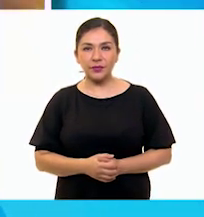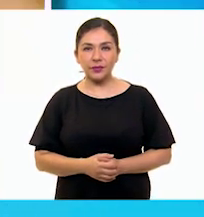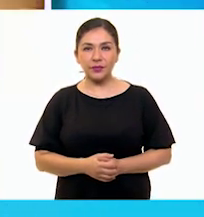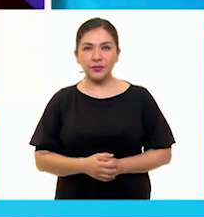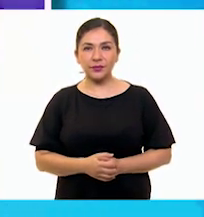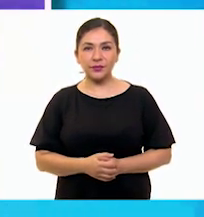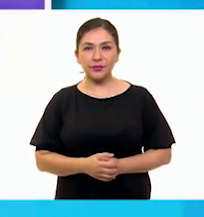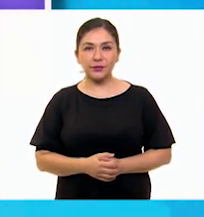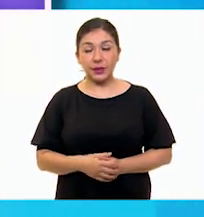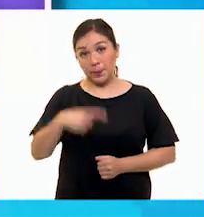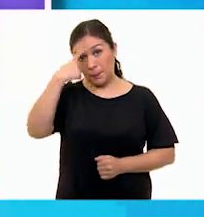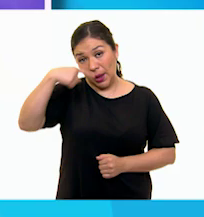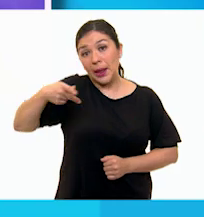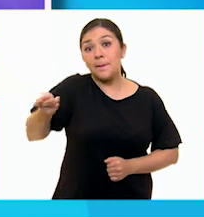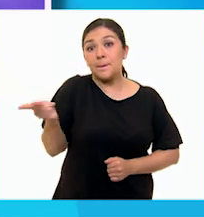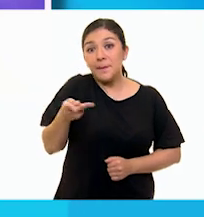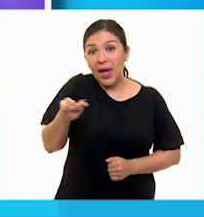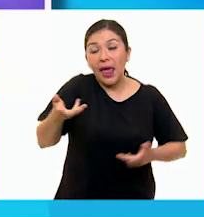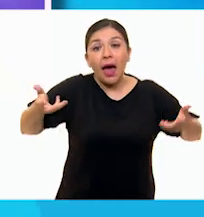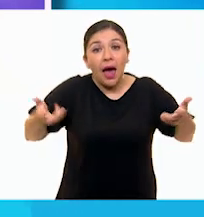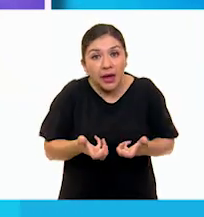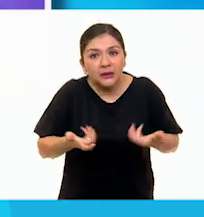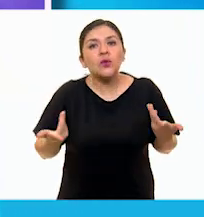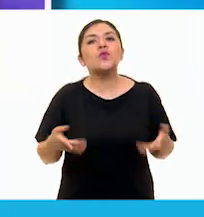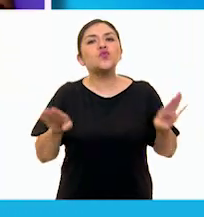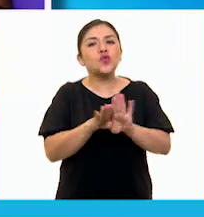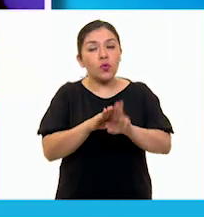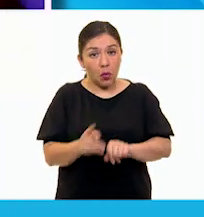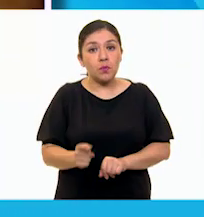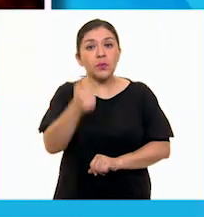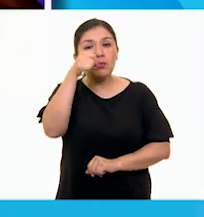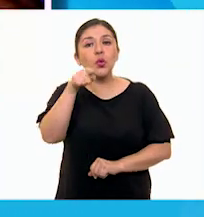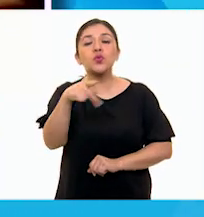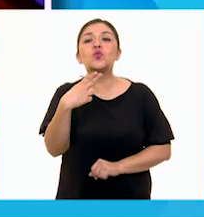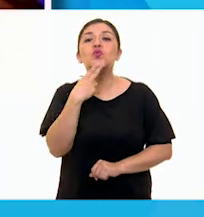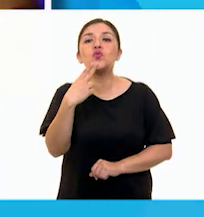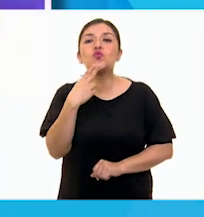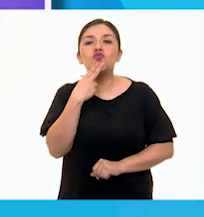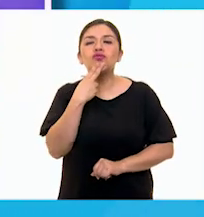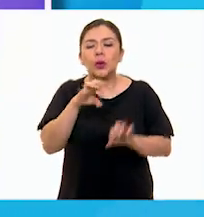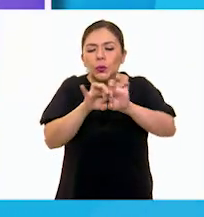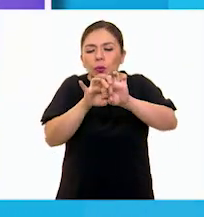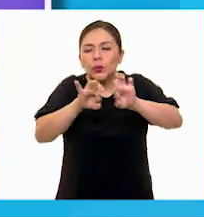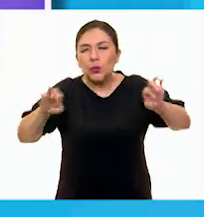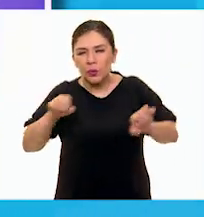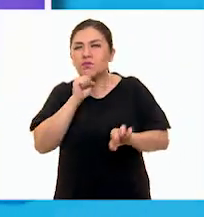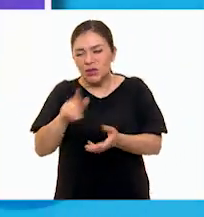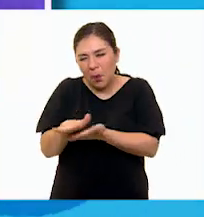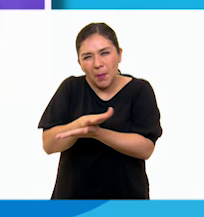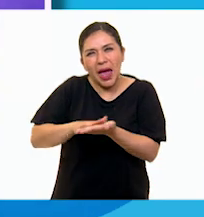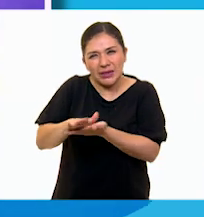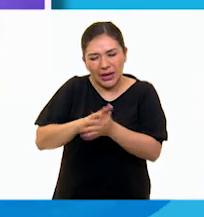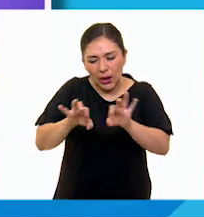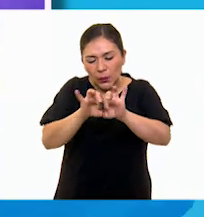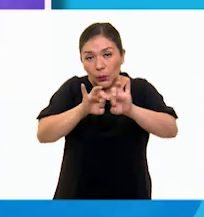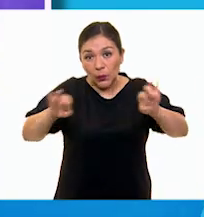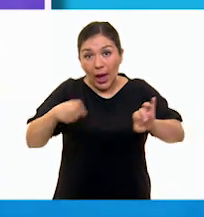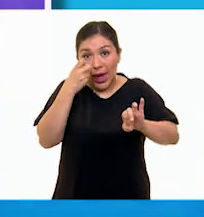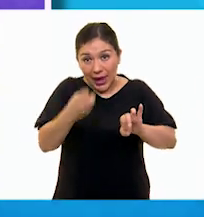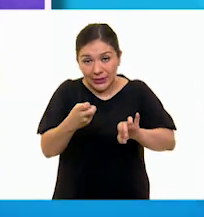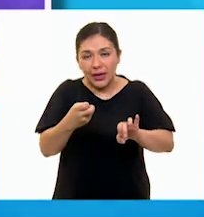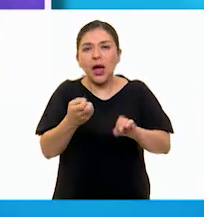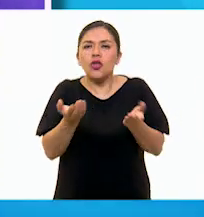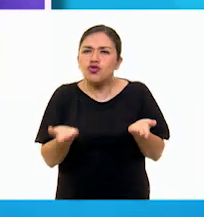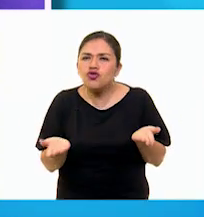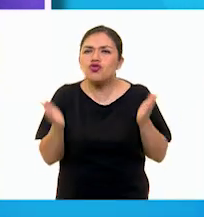Para la pierna de nuestro muñeco, vamos a ocupar un rollito de plastilina, vamos a